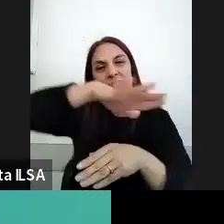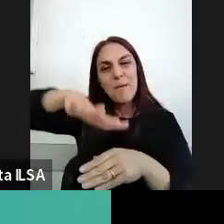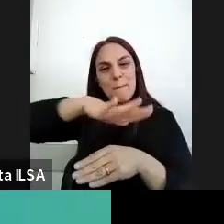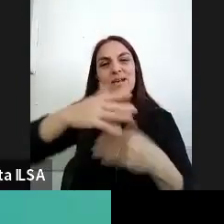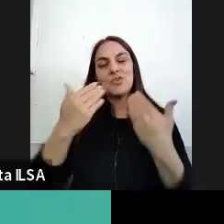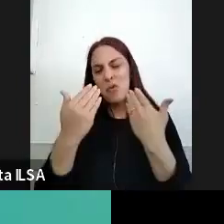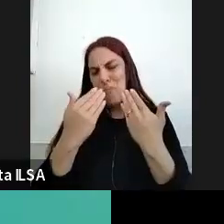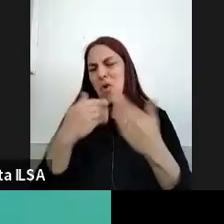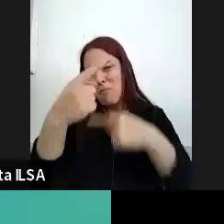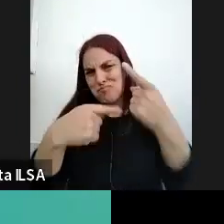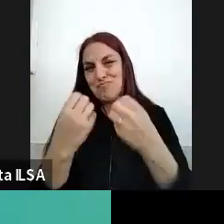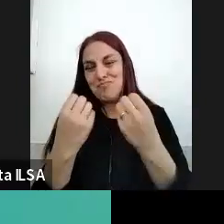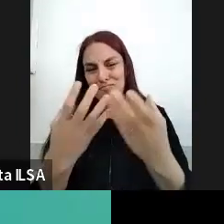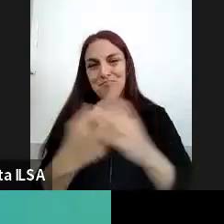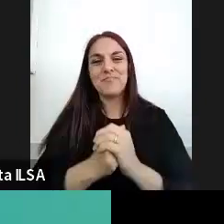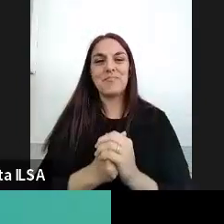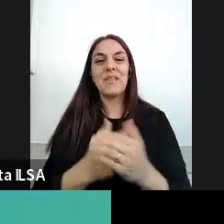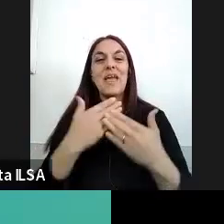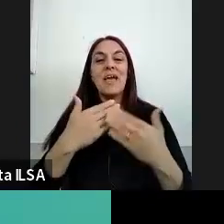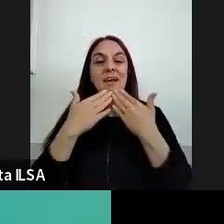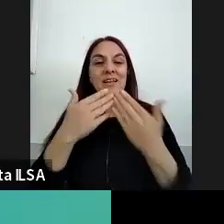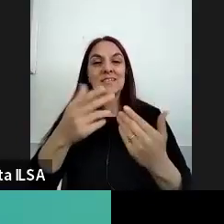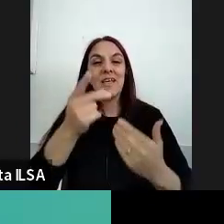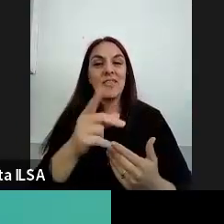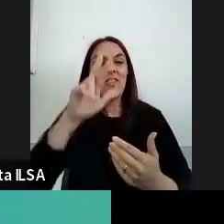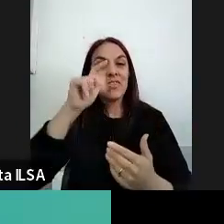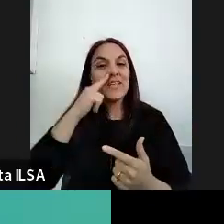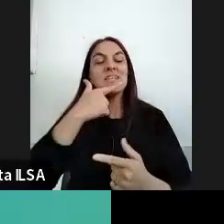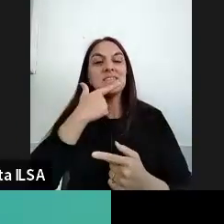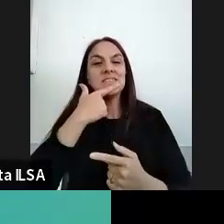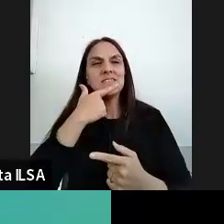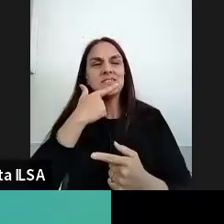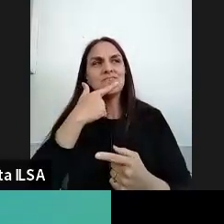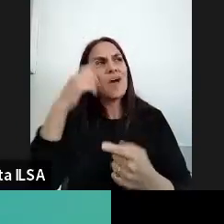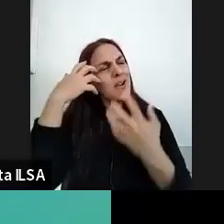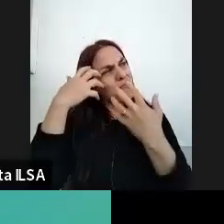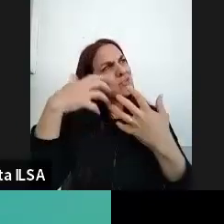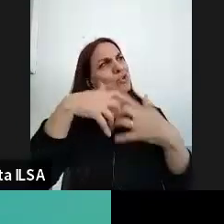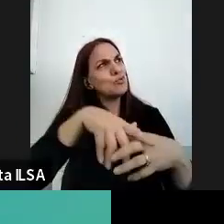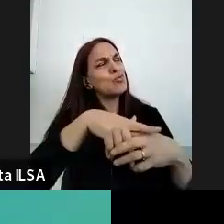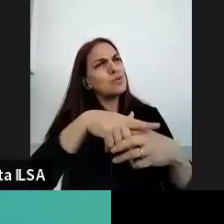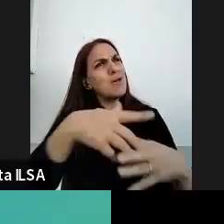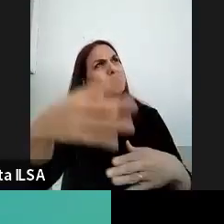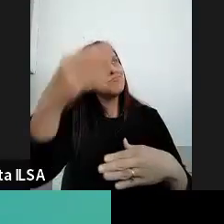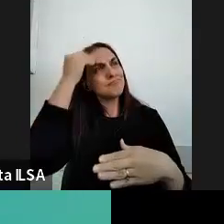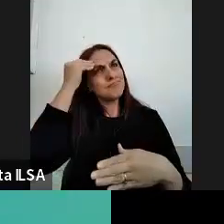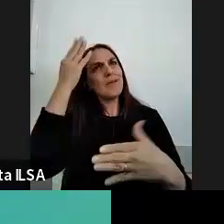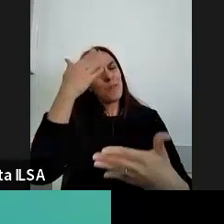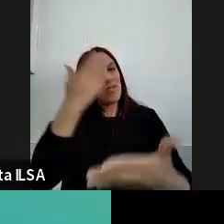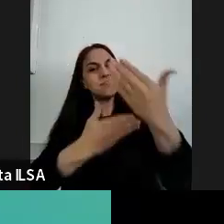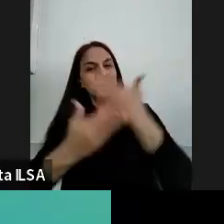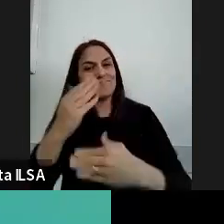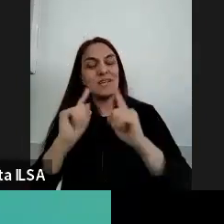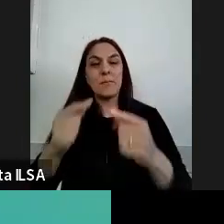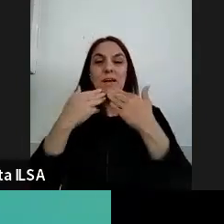posible gracias a Dris me llevo digamos muchas de tus reflexiones para para el intercambio bueno y gracias